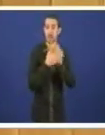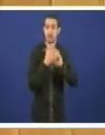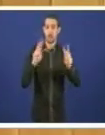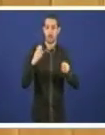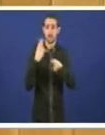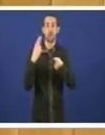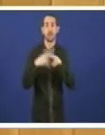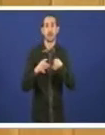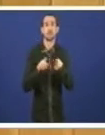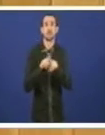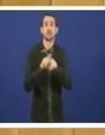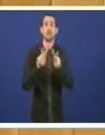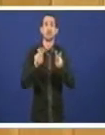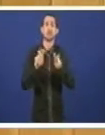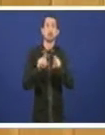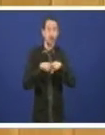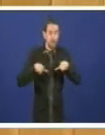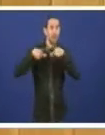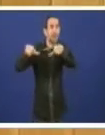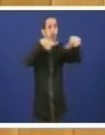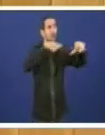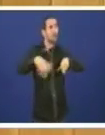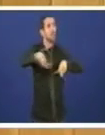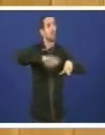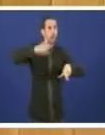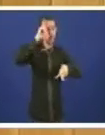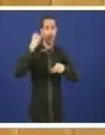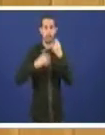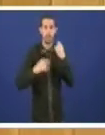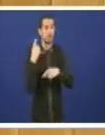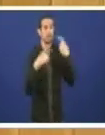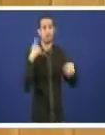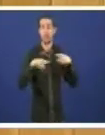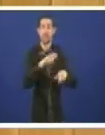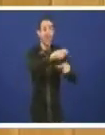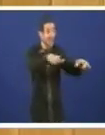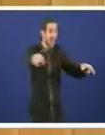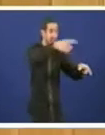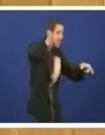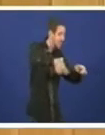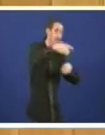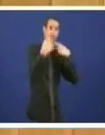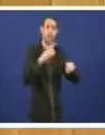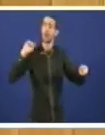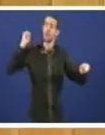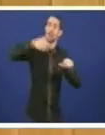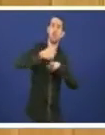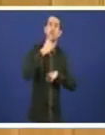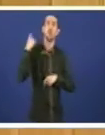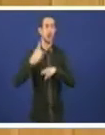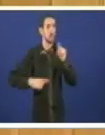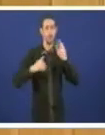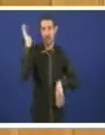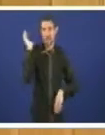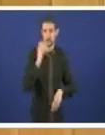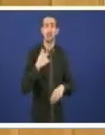non hai decisión sobre a ubicación vostedes levan tomandolle o pelo a cidadanía con este tema un ano e pico o 5 de